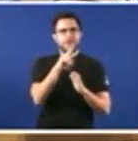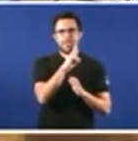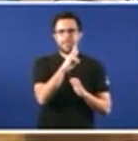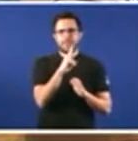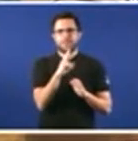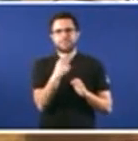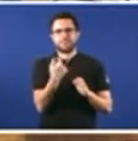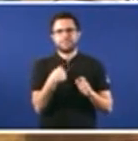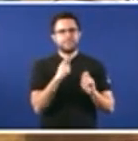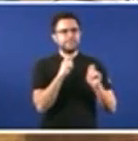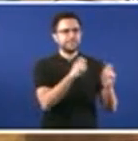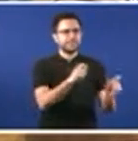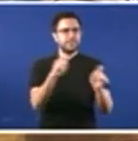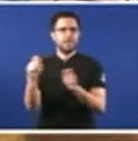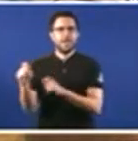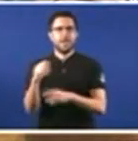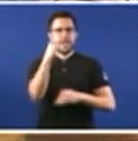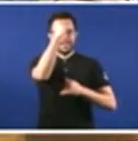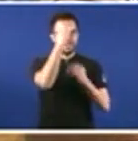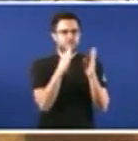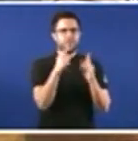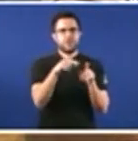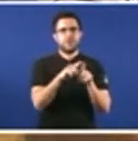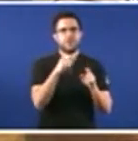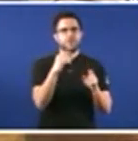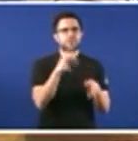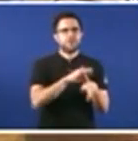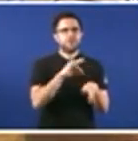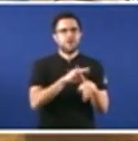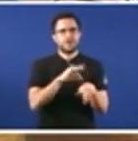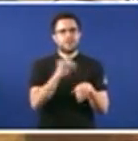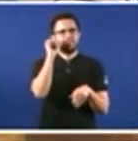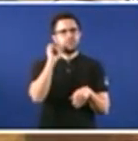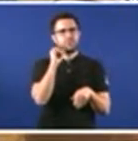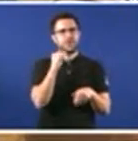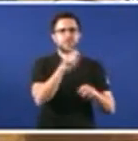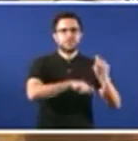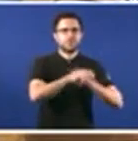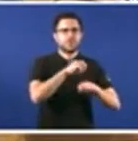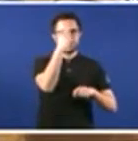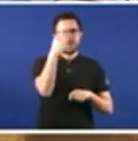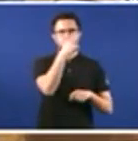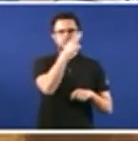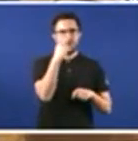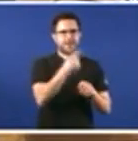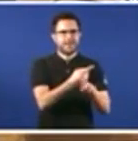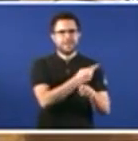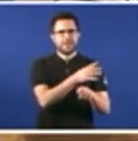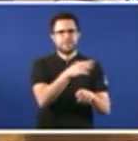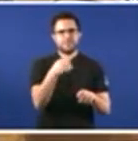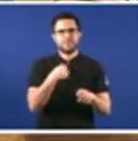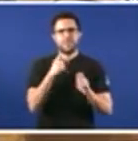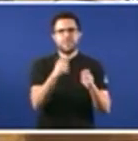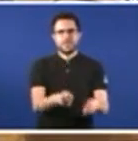embarazadas a asociacións católicas integristas que provocou que pasasen a prestar asesoramento